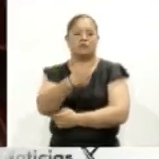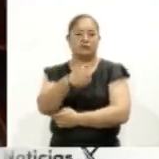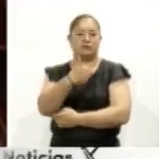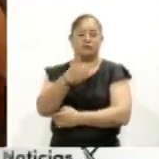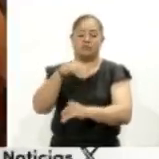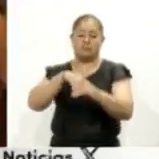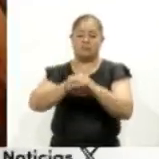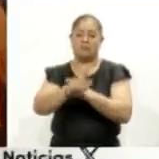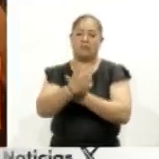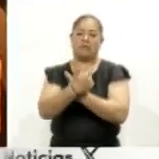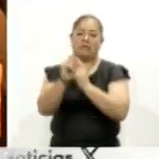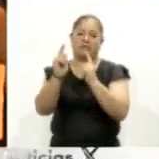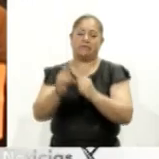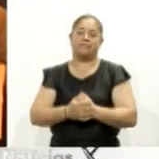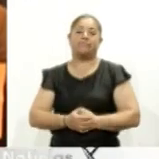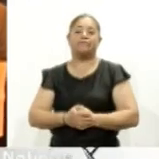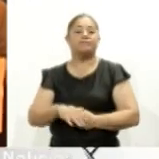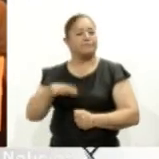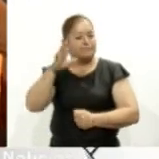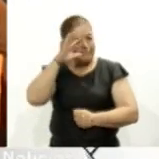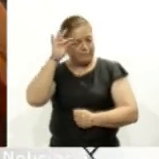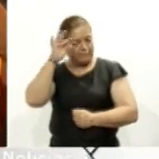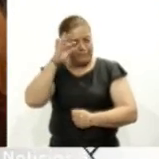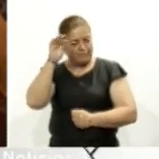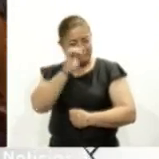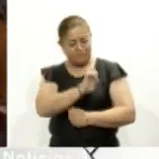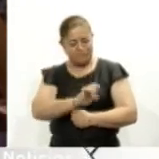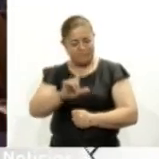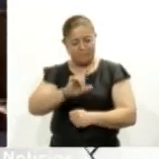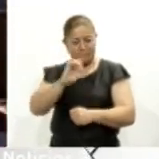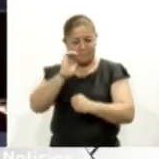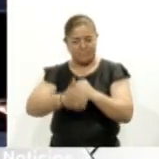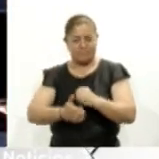es libre. Para Coracid Noticias, Edith López.